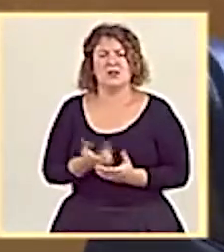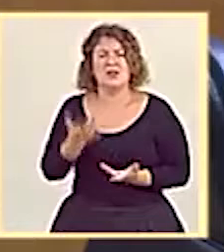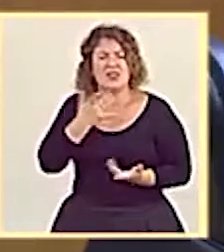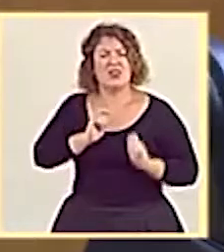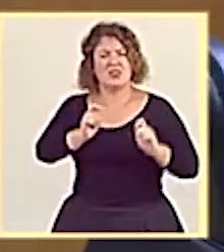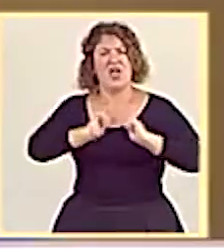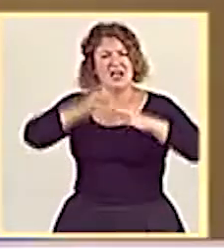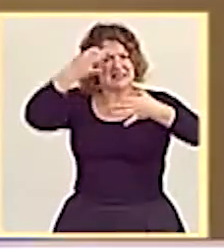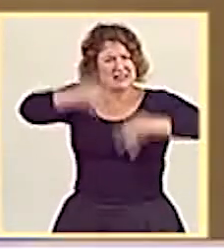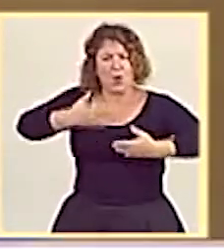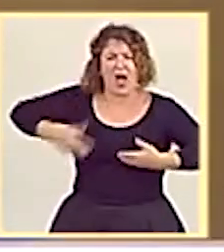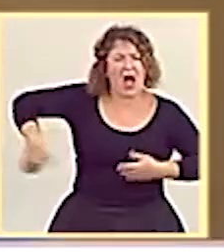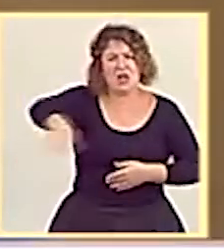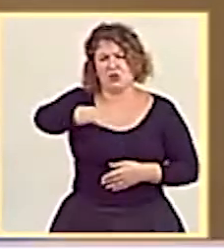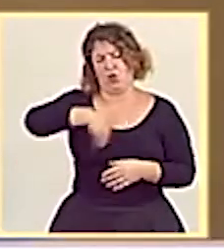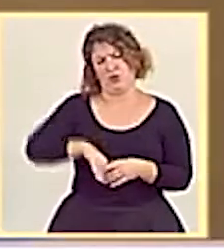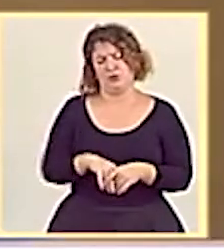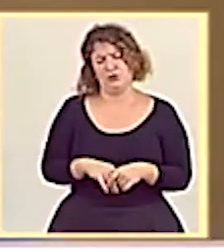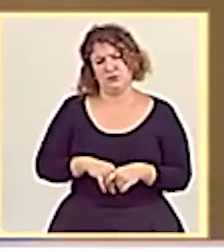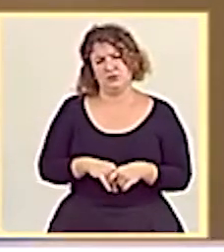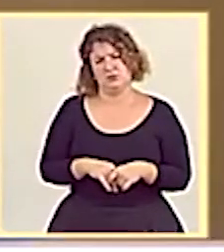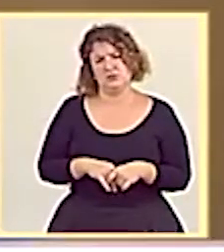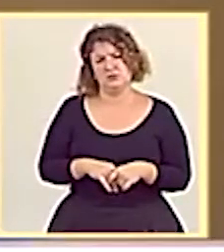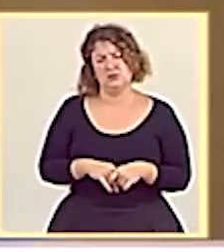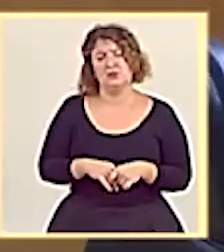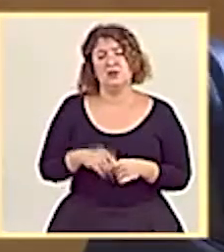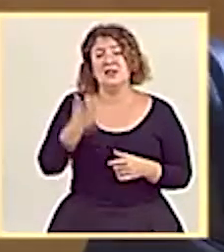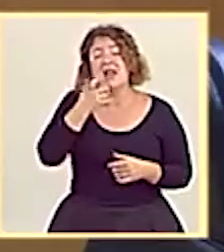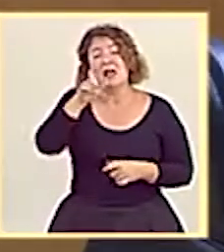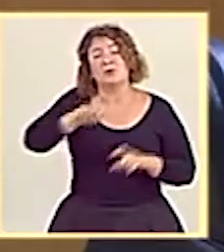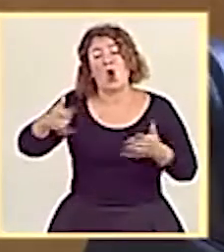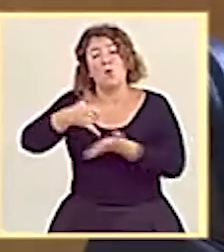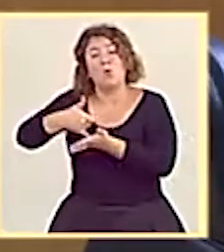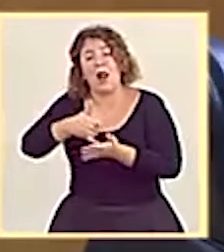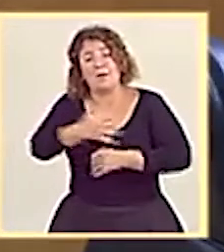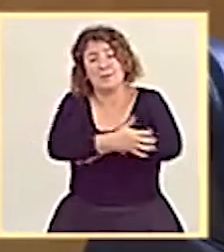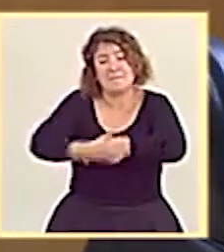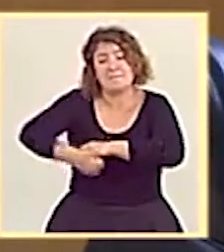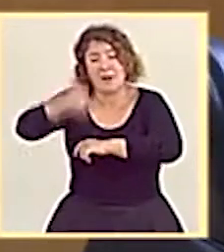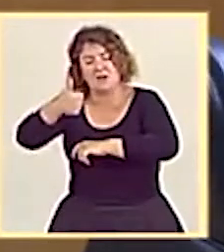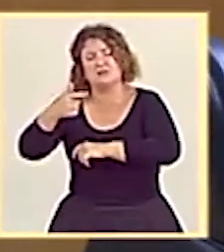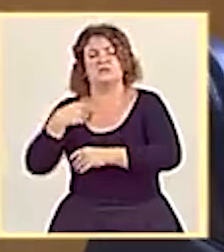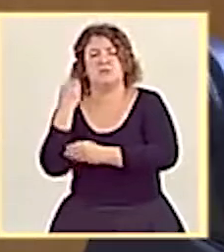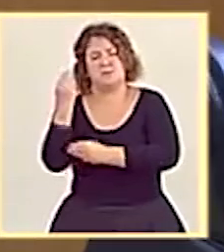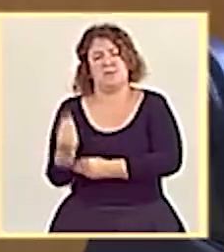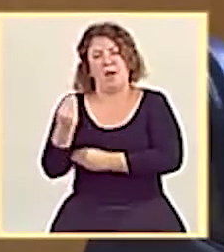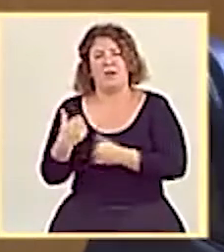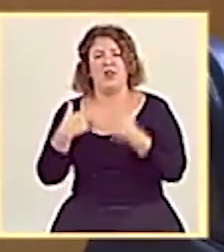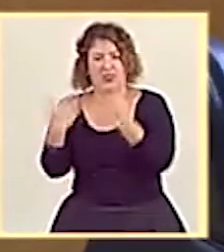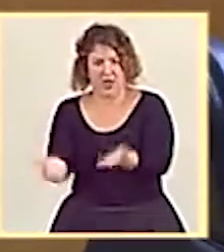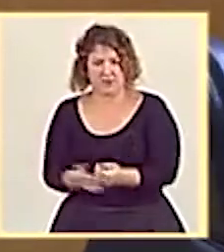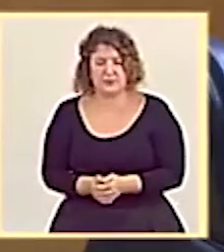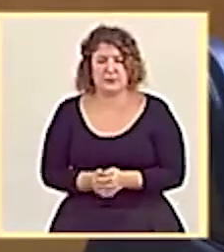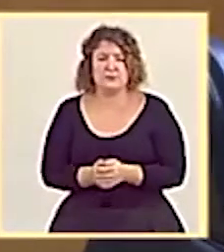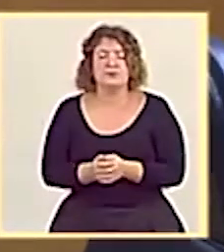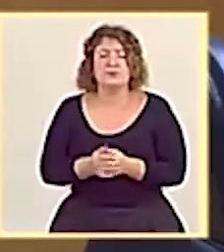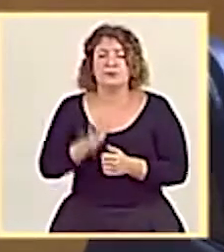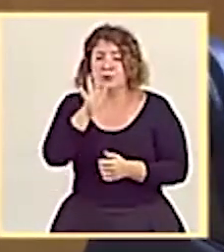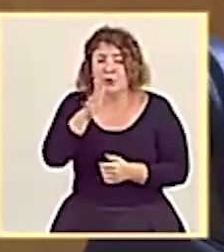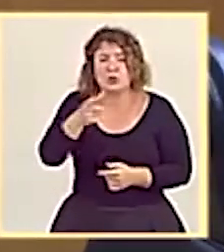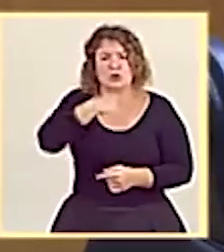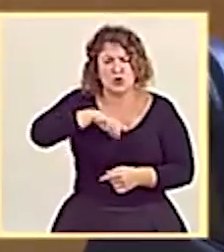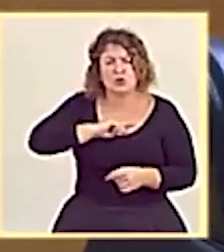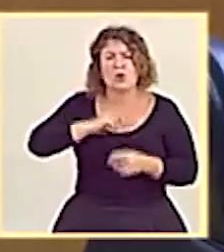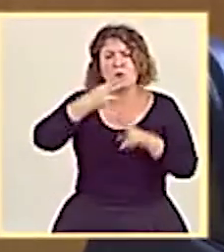seguridad a todos y mucho más valor a los más vulnerables. Esa es la escuela extraordinaria por la que estamos trabajando muchas